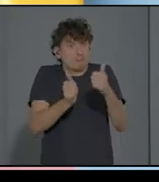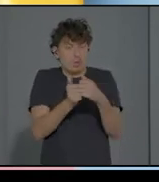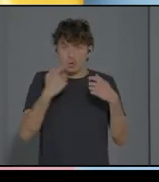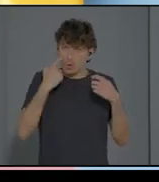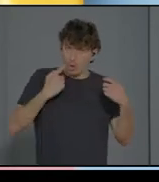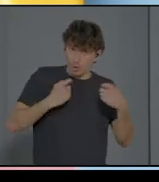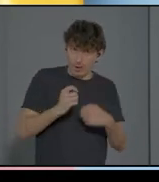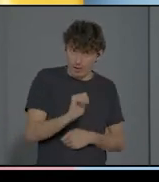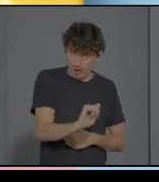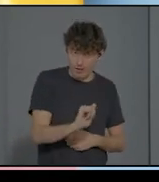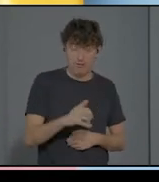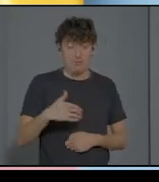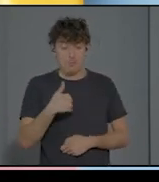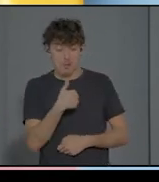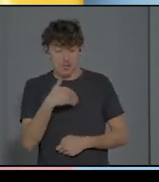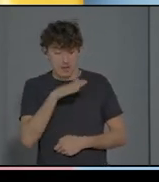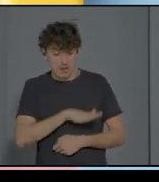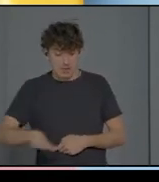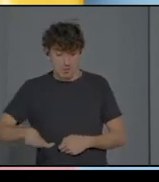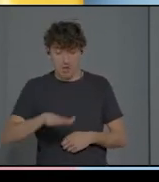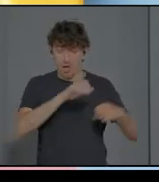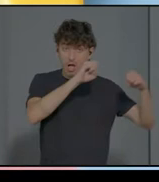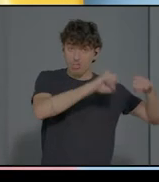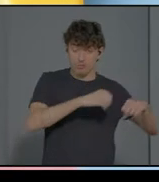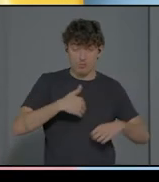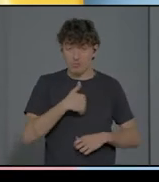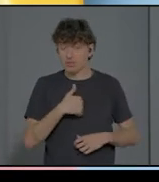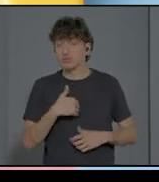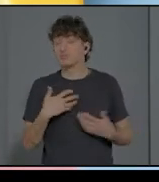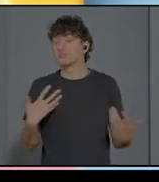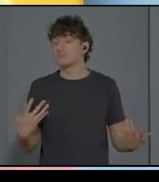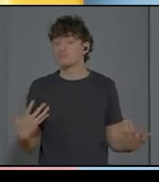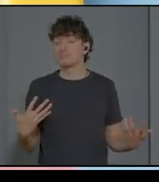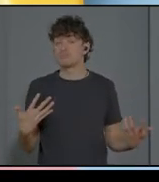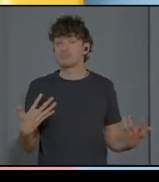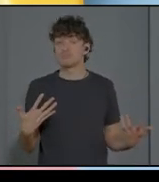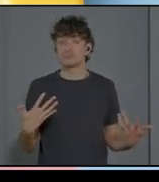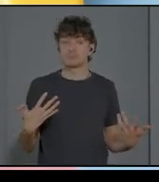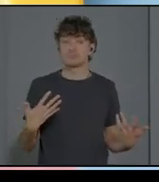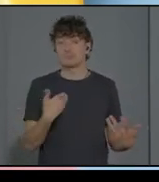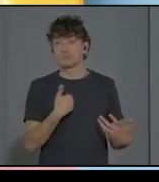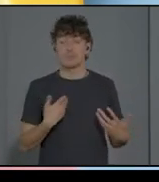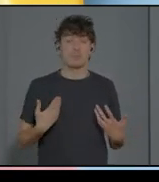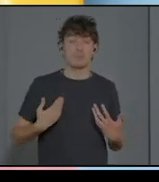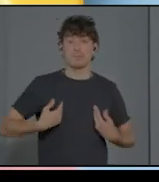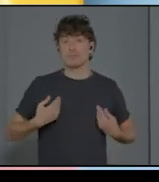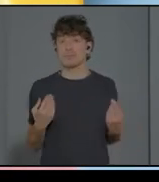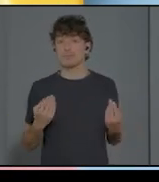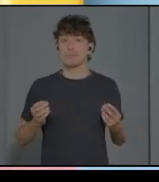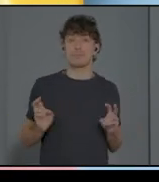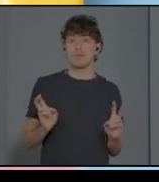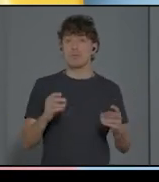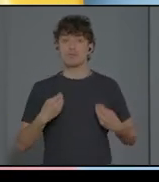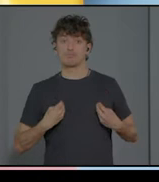mantener siempre vivo este papel. En los trastornos en el TAE,